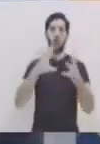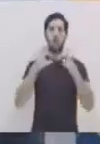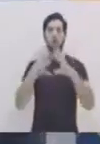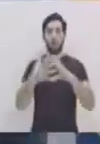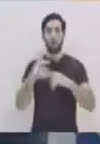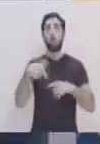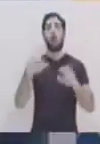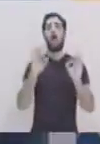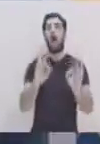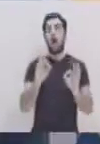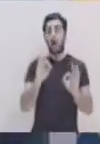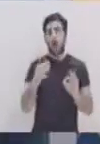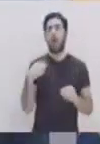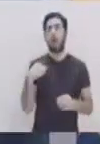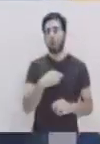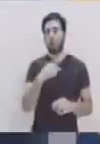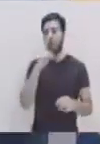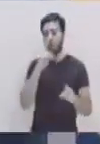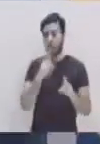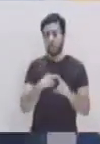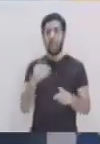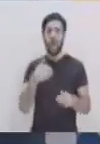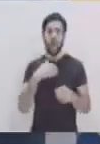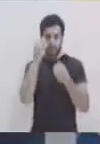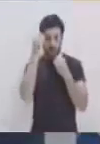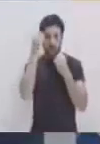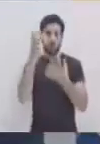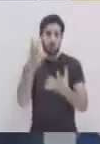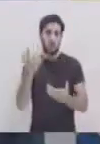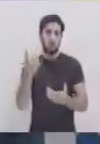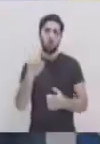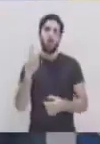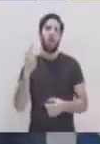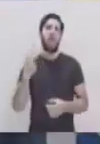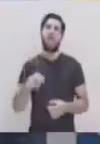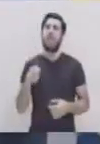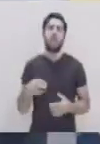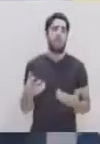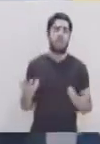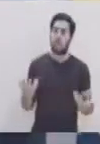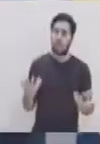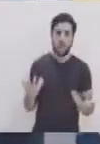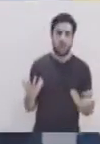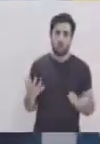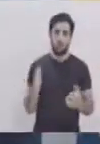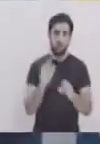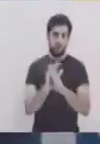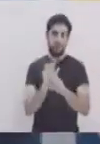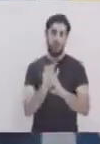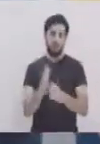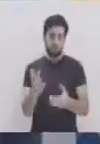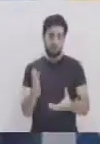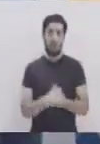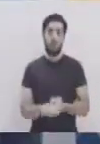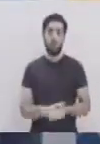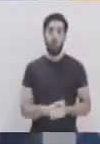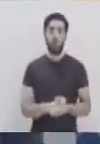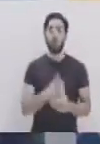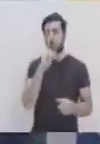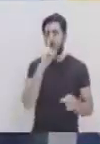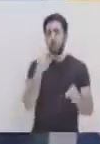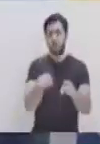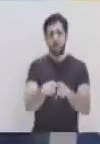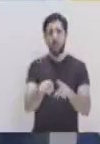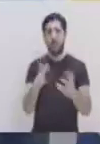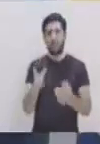puede que también tengamos ahí tal vez información que no es necesaria o no es la buena, ¿verdad? Exactamente. Entonces